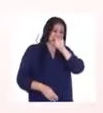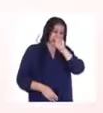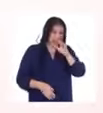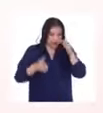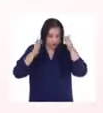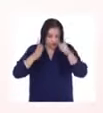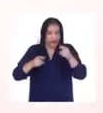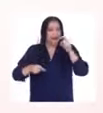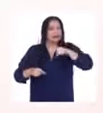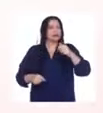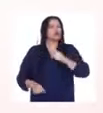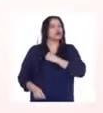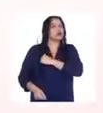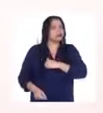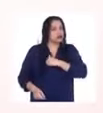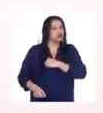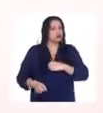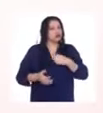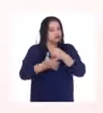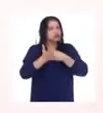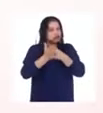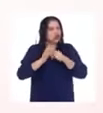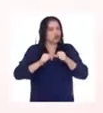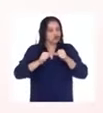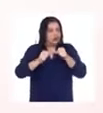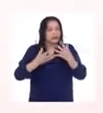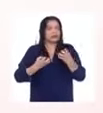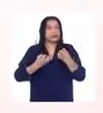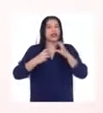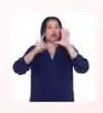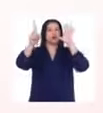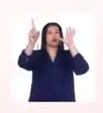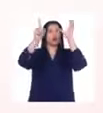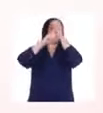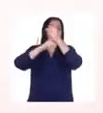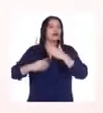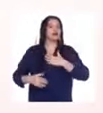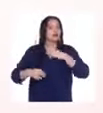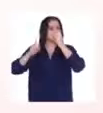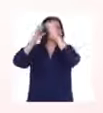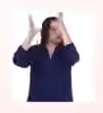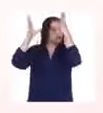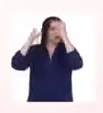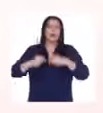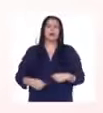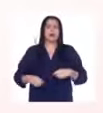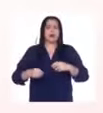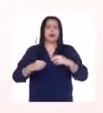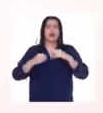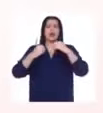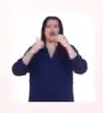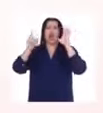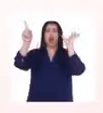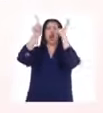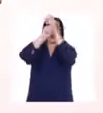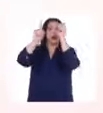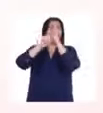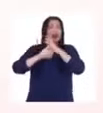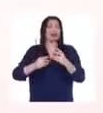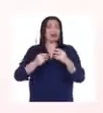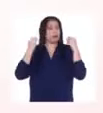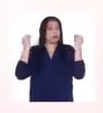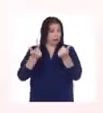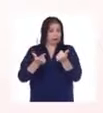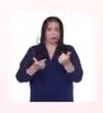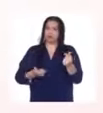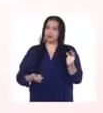mantener una actitud constante si queremos lograr nuestros sueños. Porque estos no se construyen así de golpe. No, sino